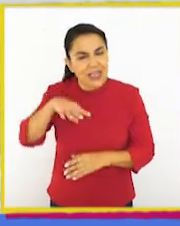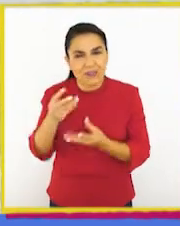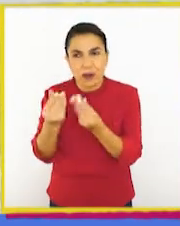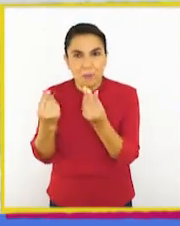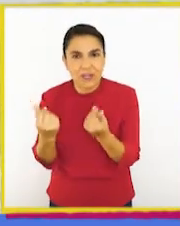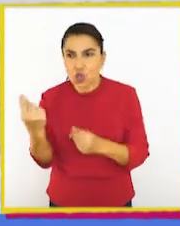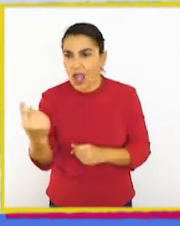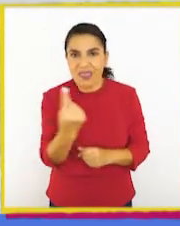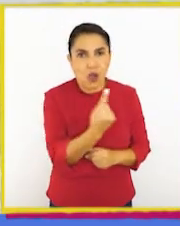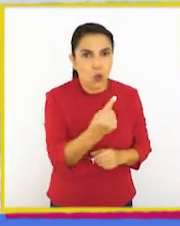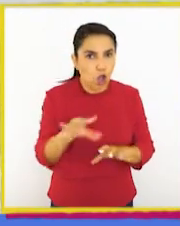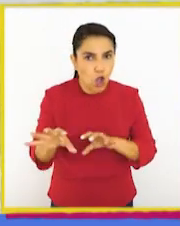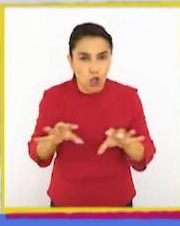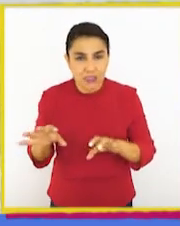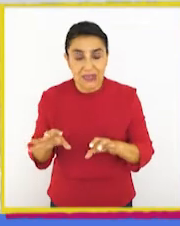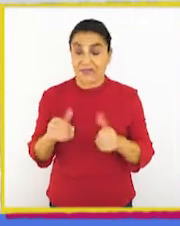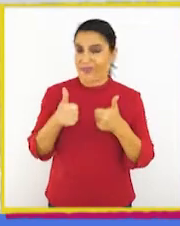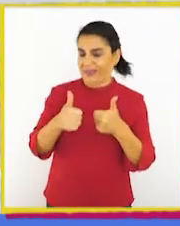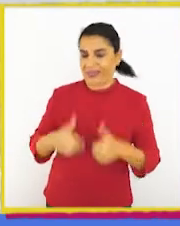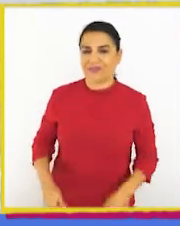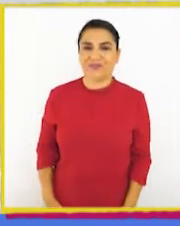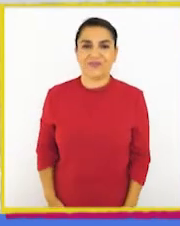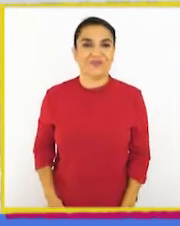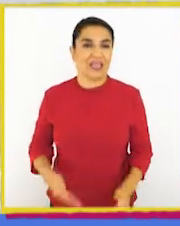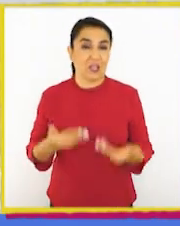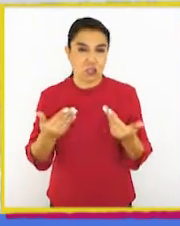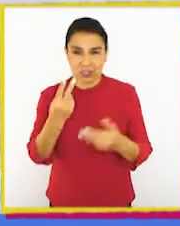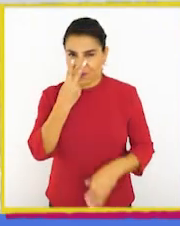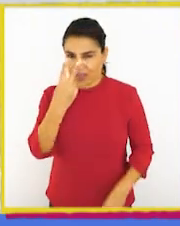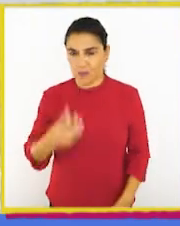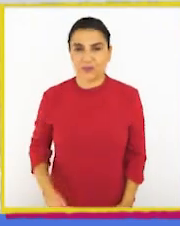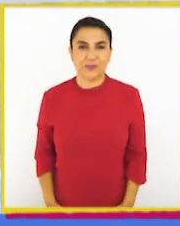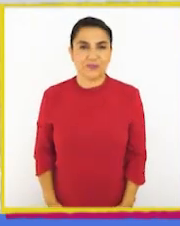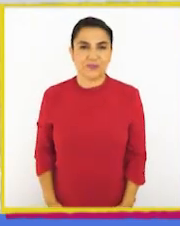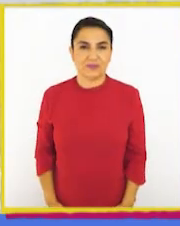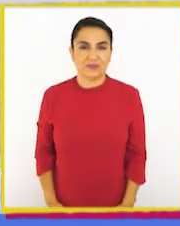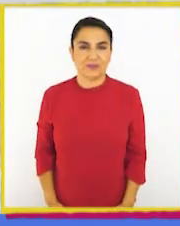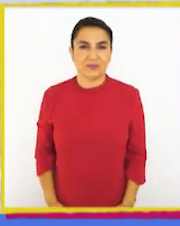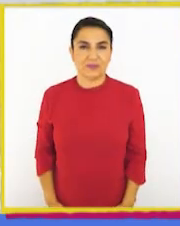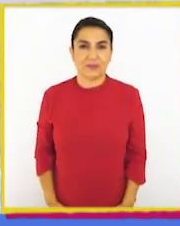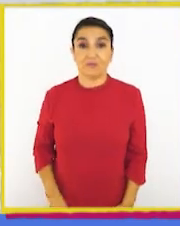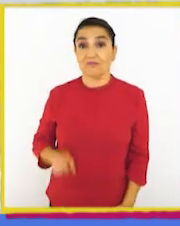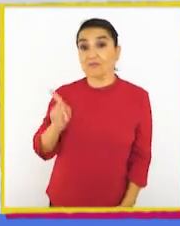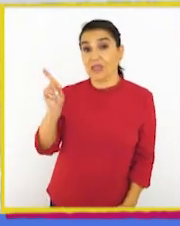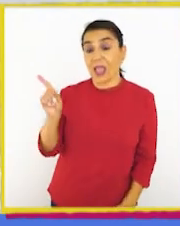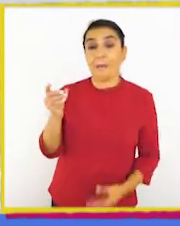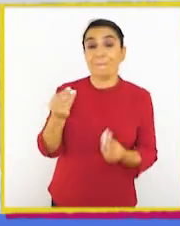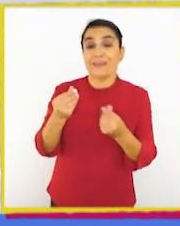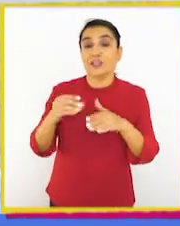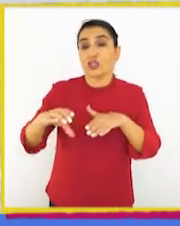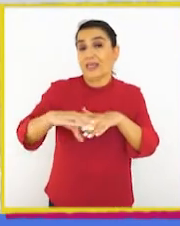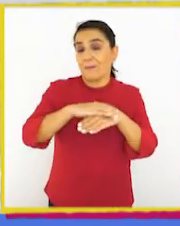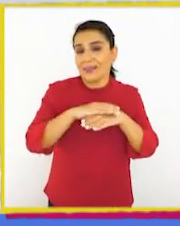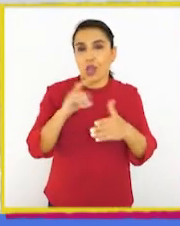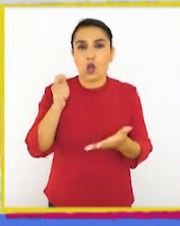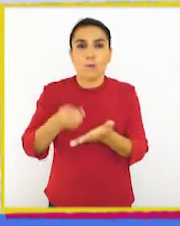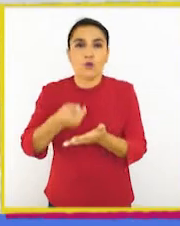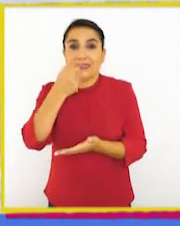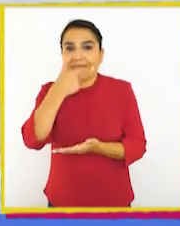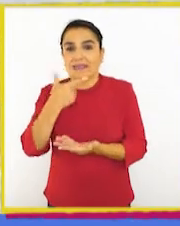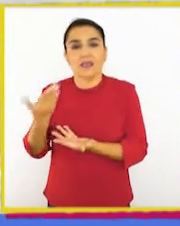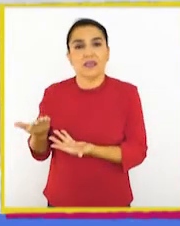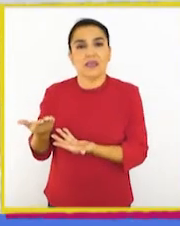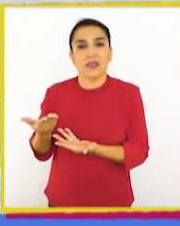precio de los diferentes productos? ¡Sí! Ya, muy bien. Entonces, veamos. Tendría que aparecer el precio de las zapatillas que compró